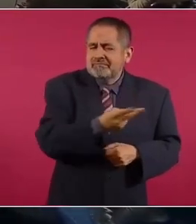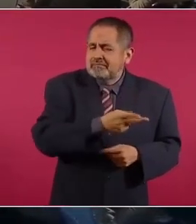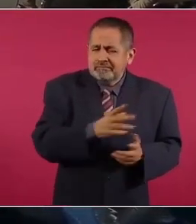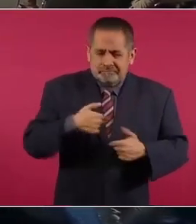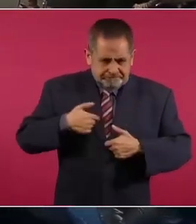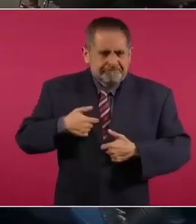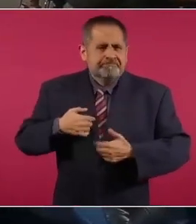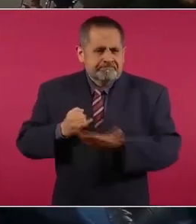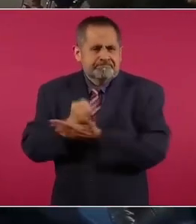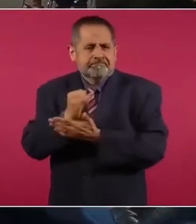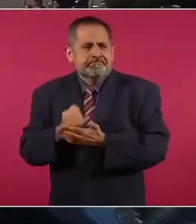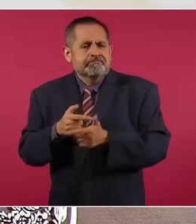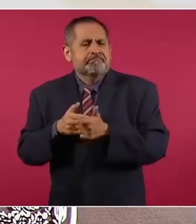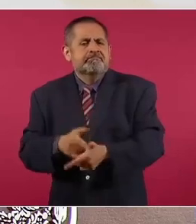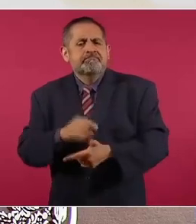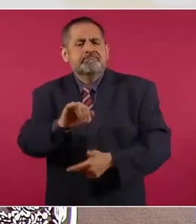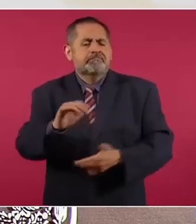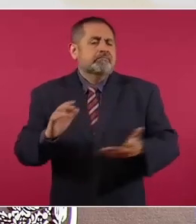por